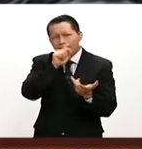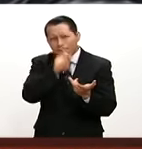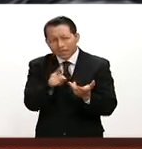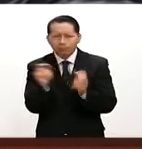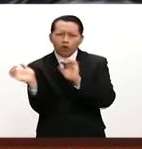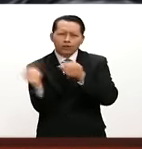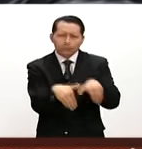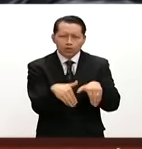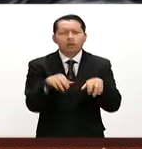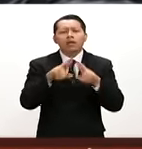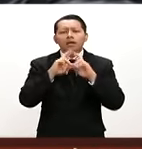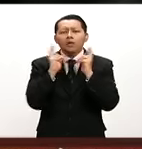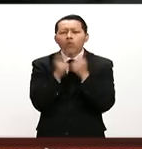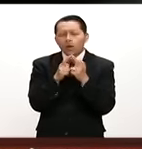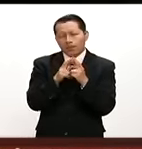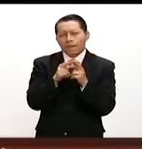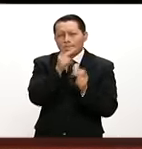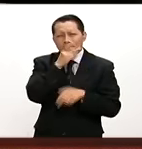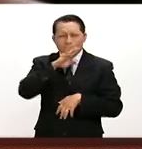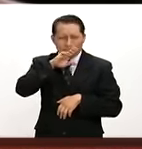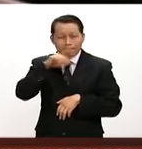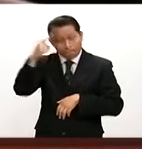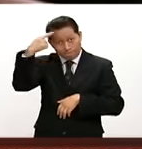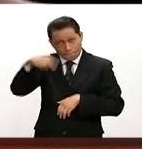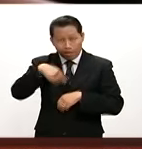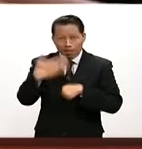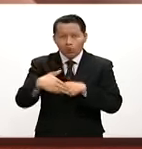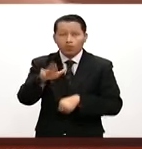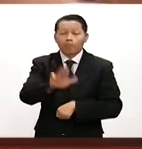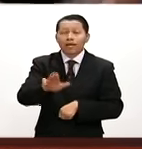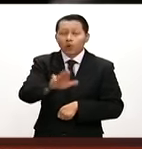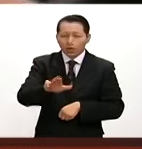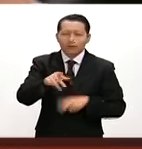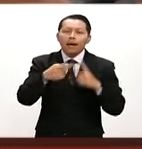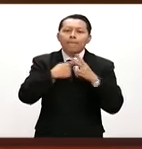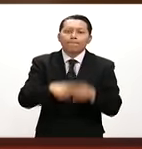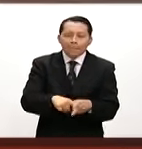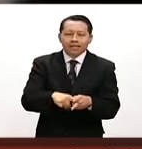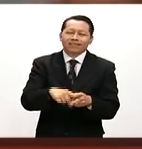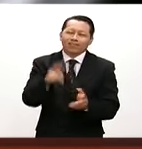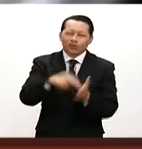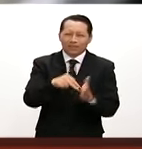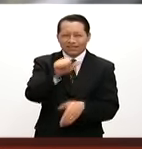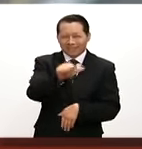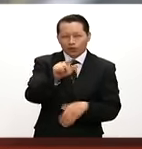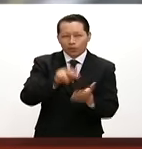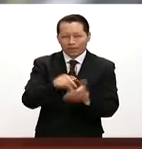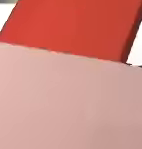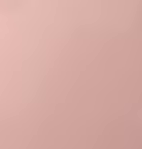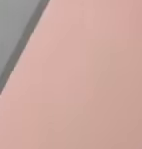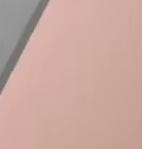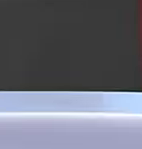reuniones con padres de familia para que el próximo miércoles se inicie el ciclo escolar 2016-2017.